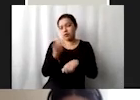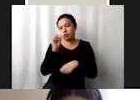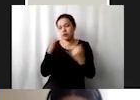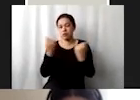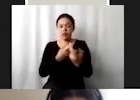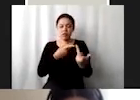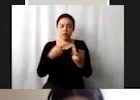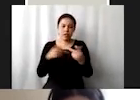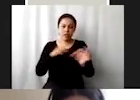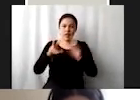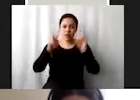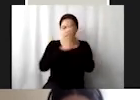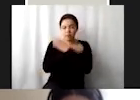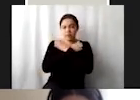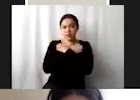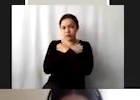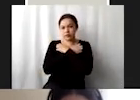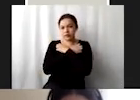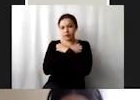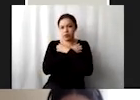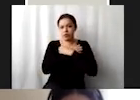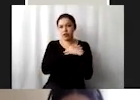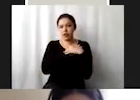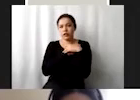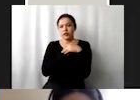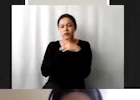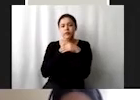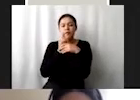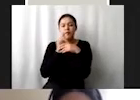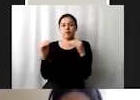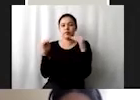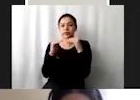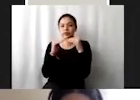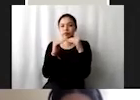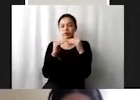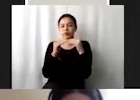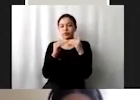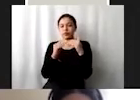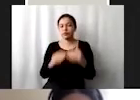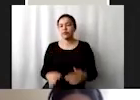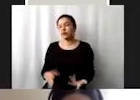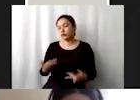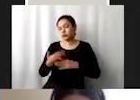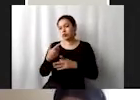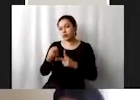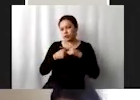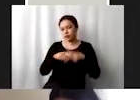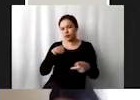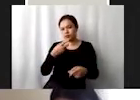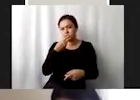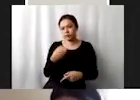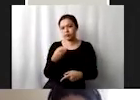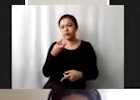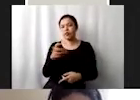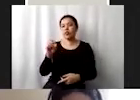temas de educación. En el tema de igualdad de género, que este, como les comentaba al inicio, fue uno de los